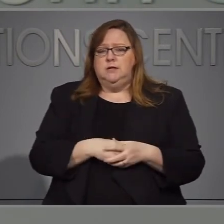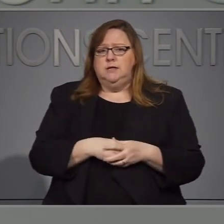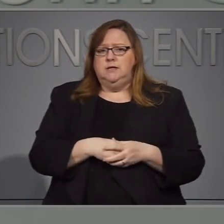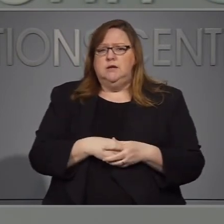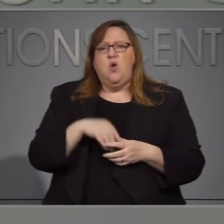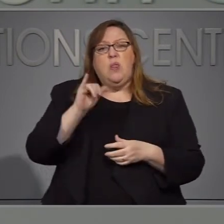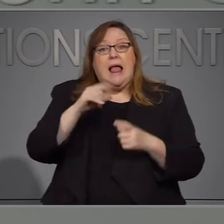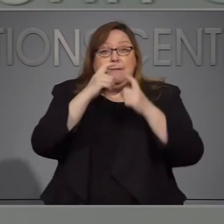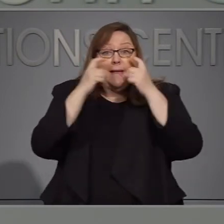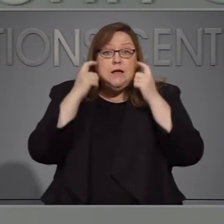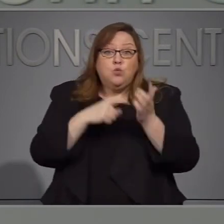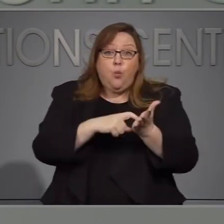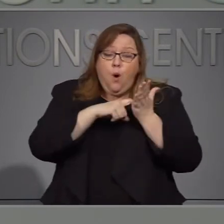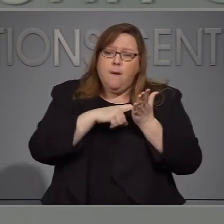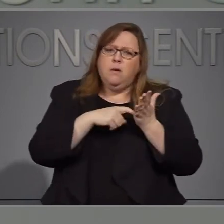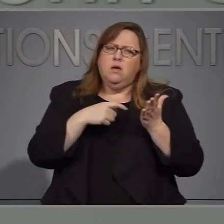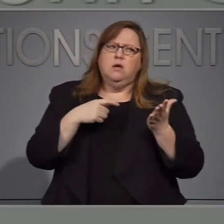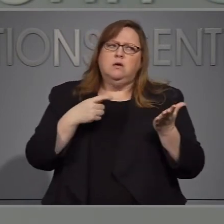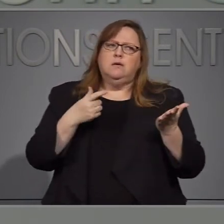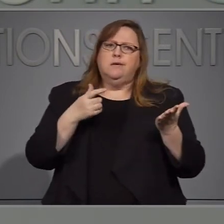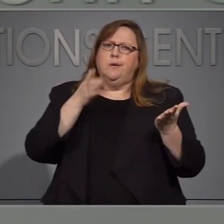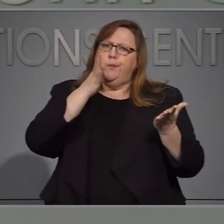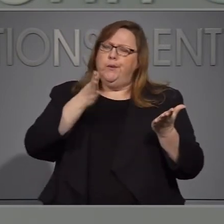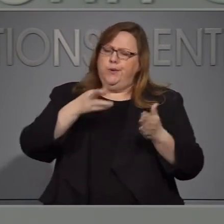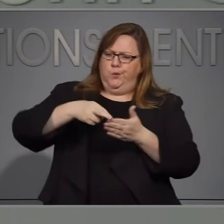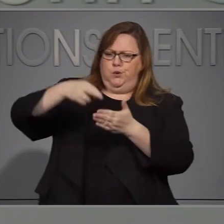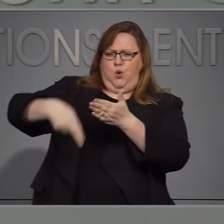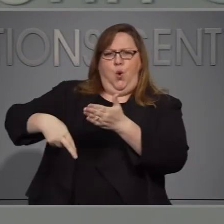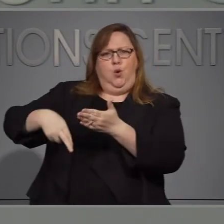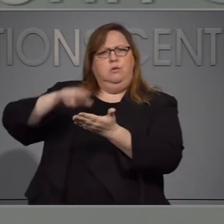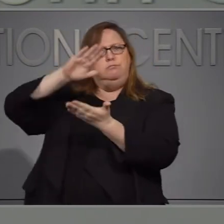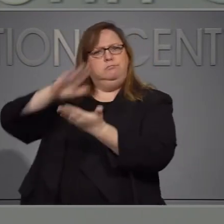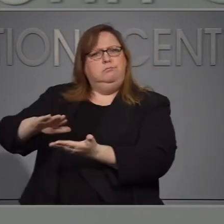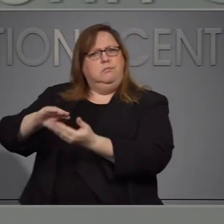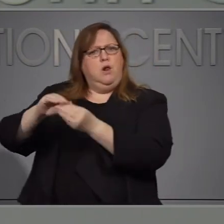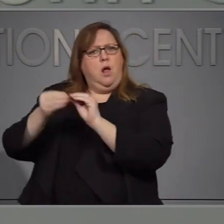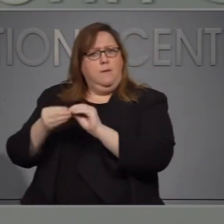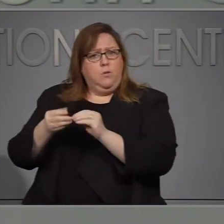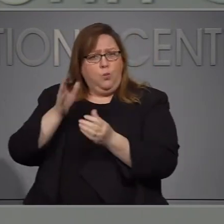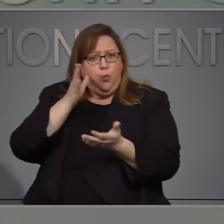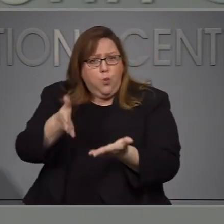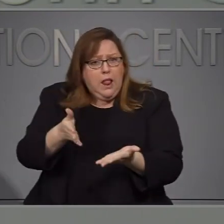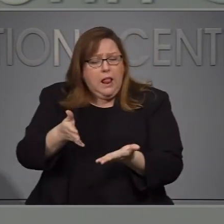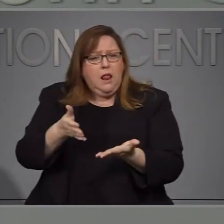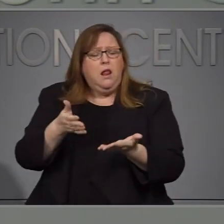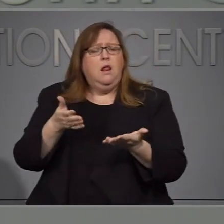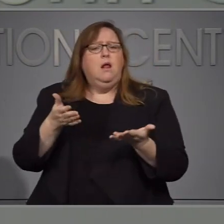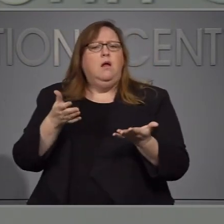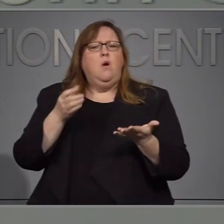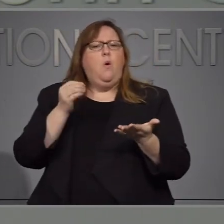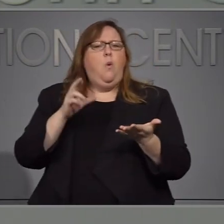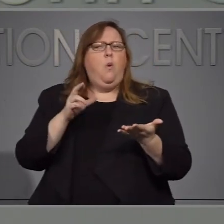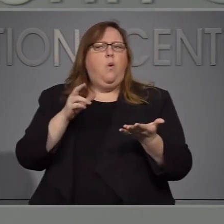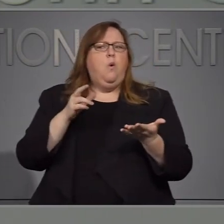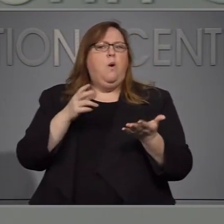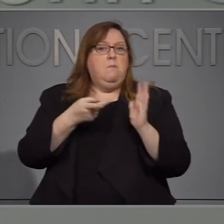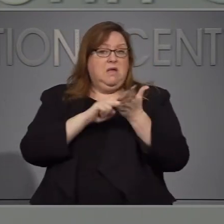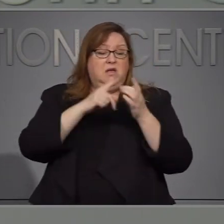por estado obligación de uso de mascarillas o creen que ya se han reflejado resultados en base a cambio.